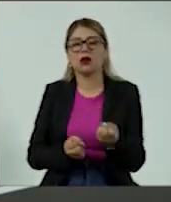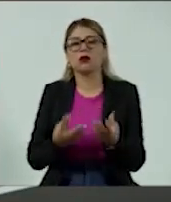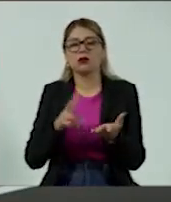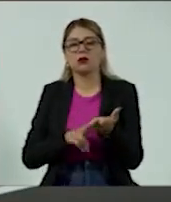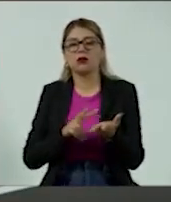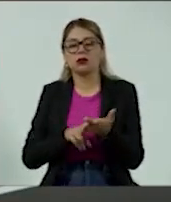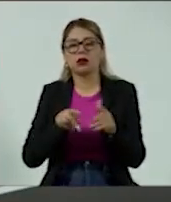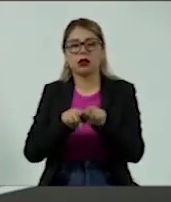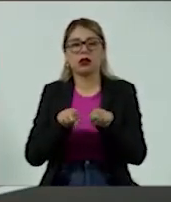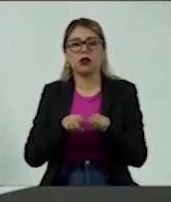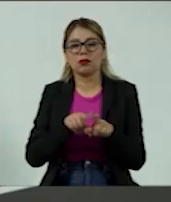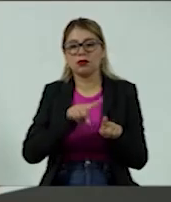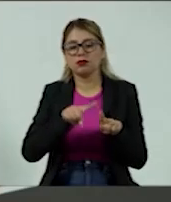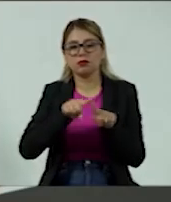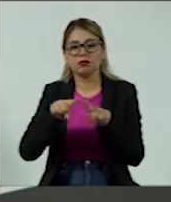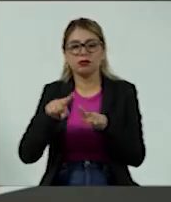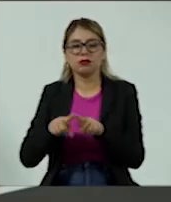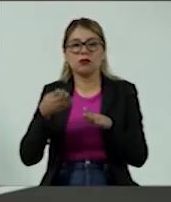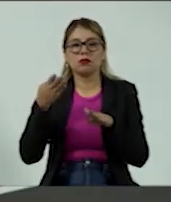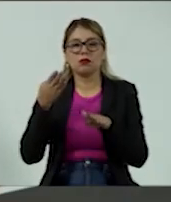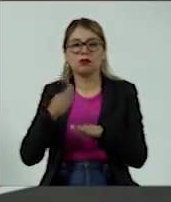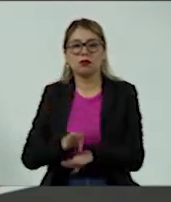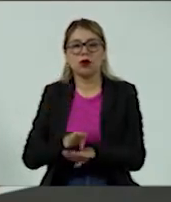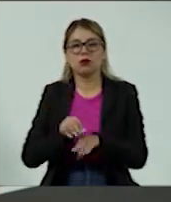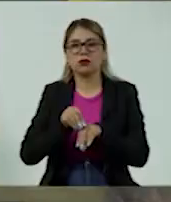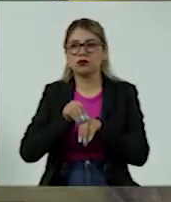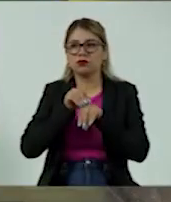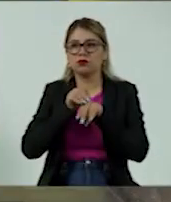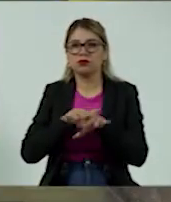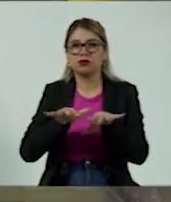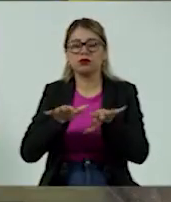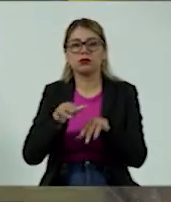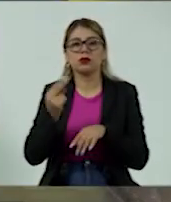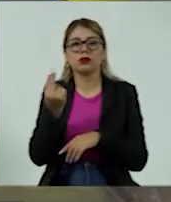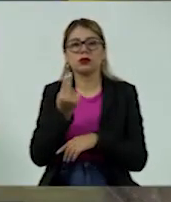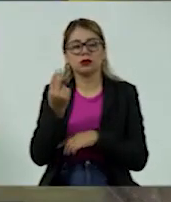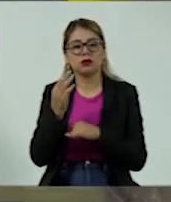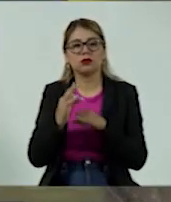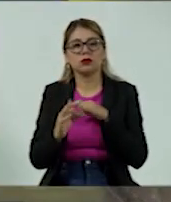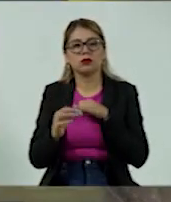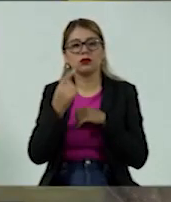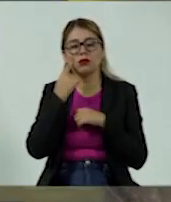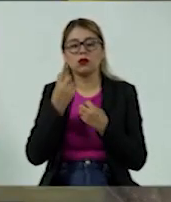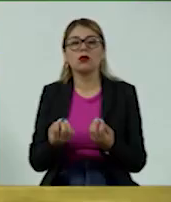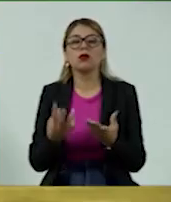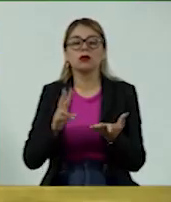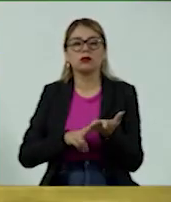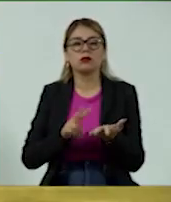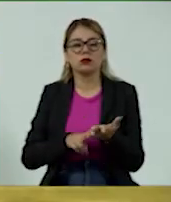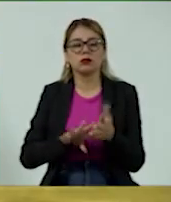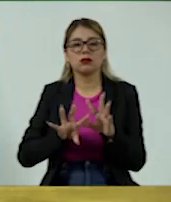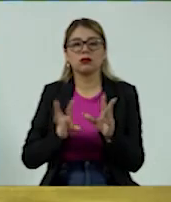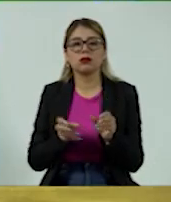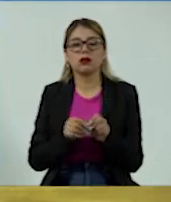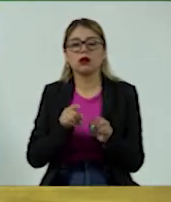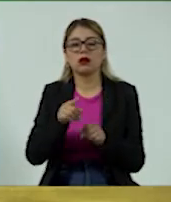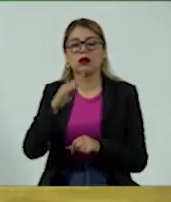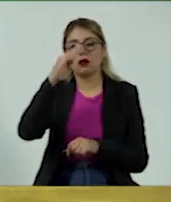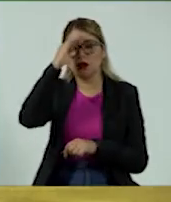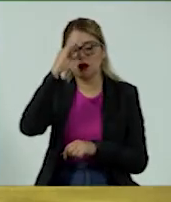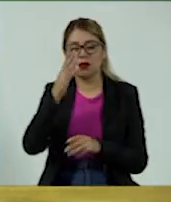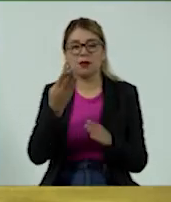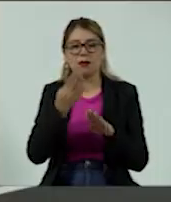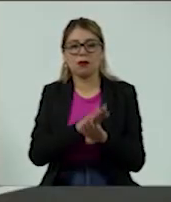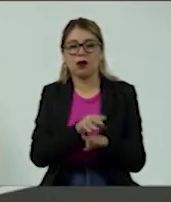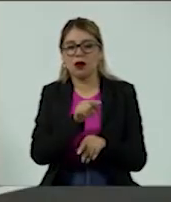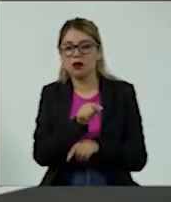También los distintos bancos lo deben de publicar y te deben de dar el último costo anual total, de manera que puedes ir a el banco uno